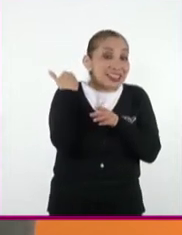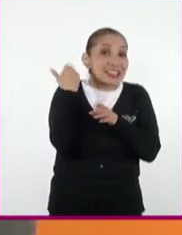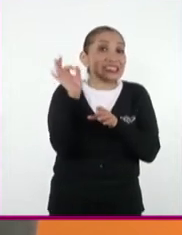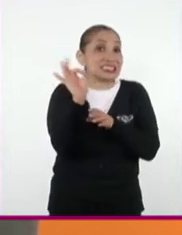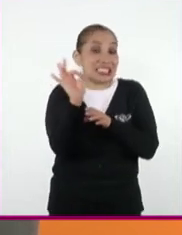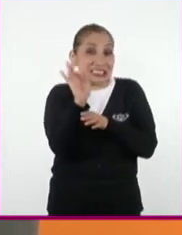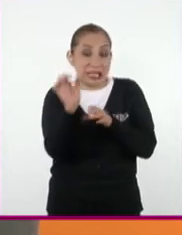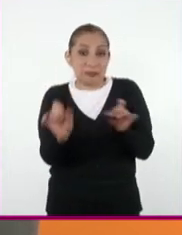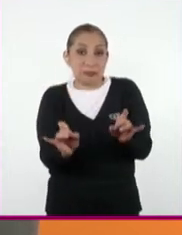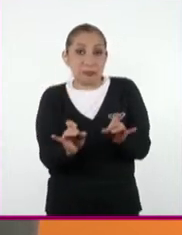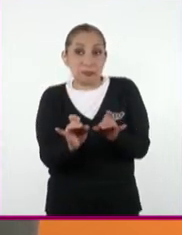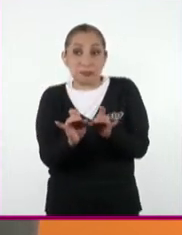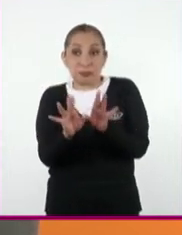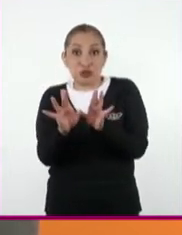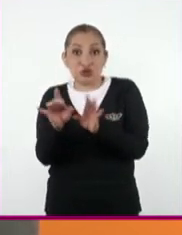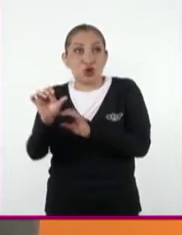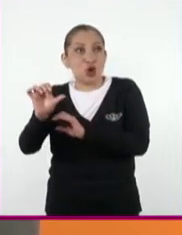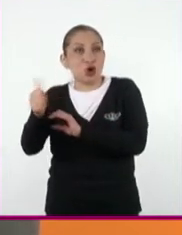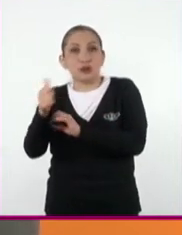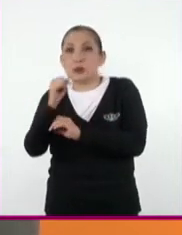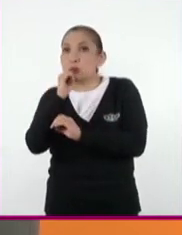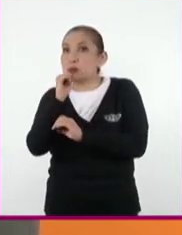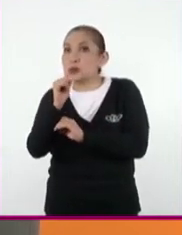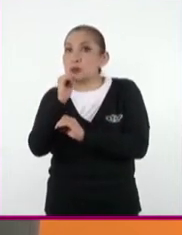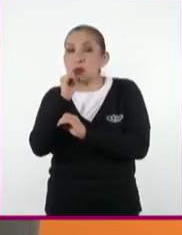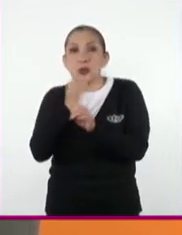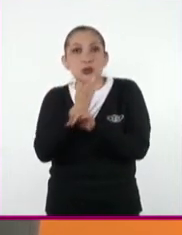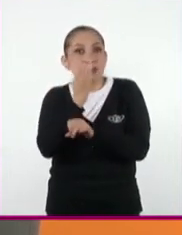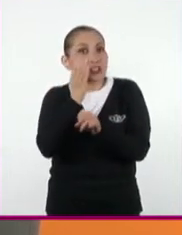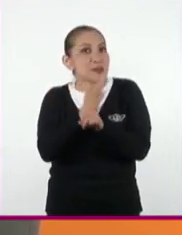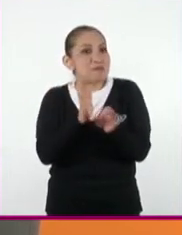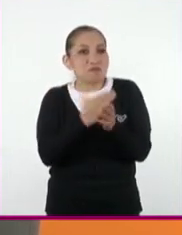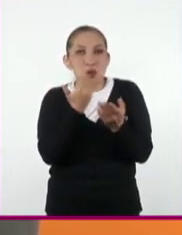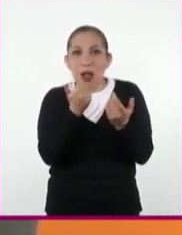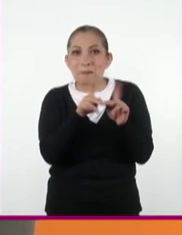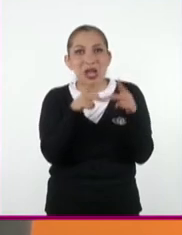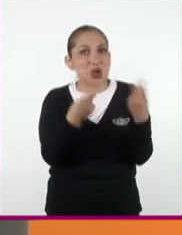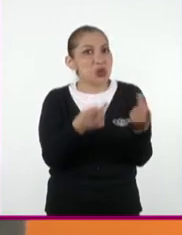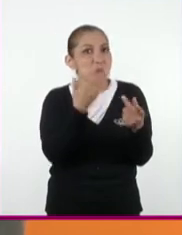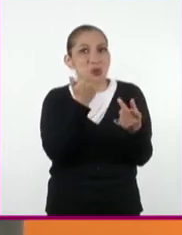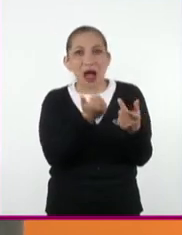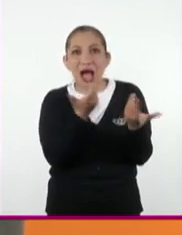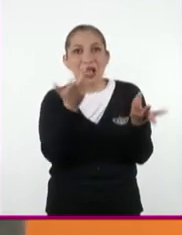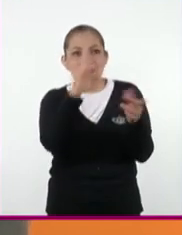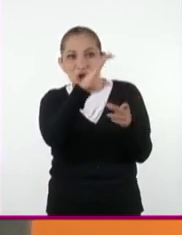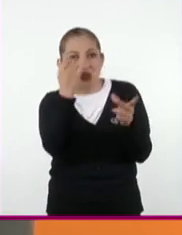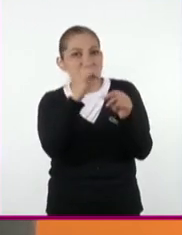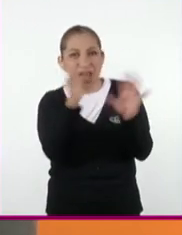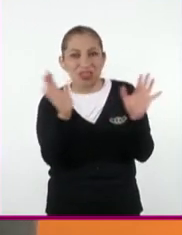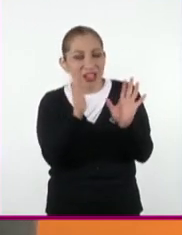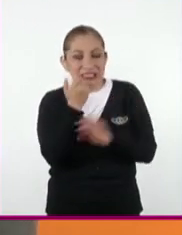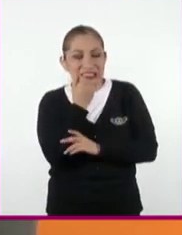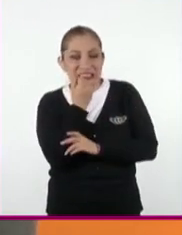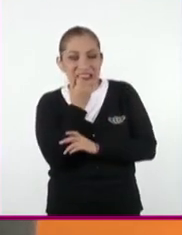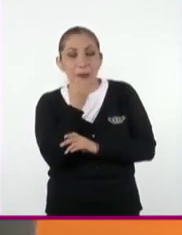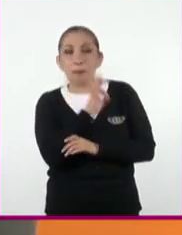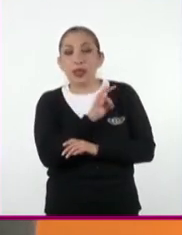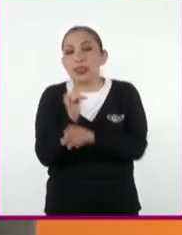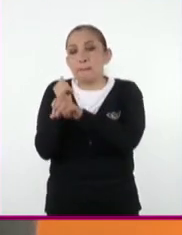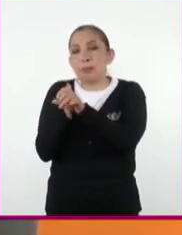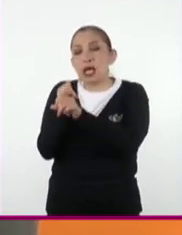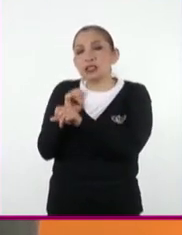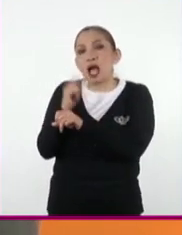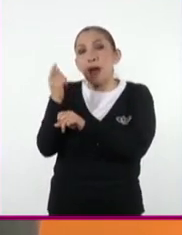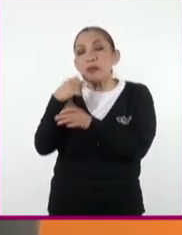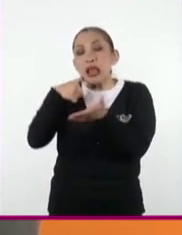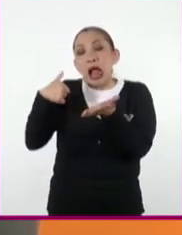tratara de catástrofes en las que aún no había suficiente documentación especializada en la salud, puede indagar en la